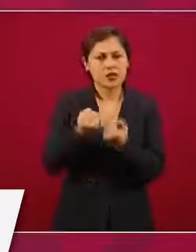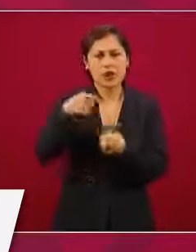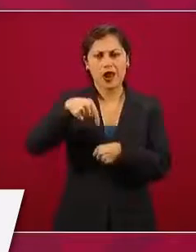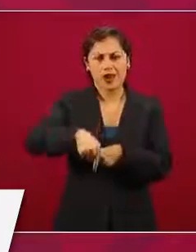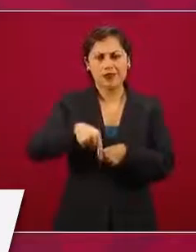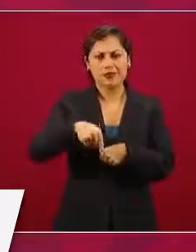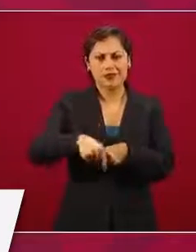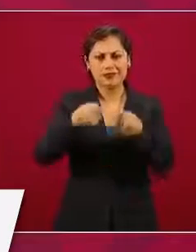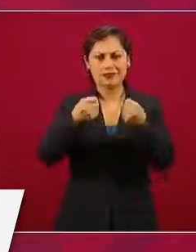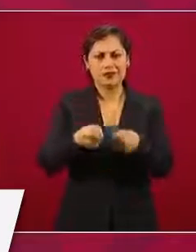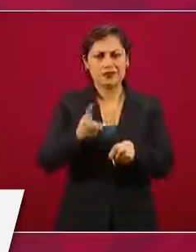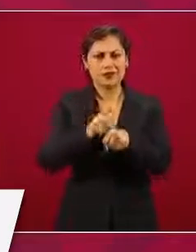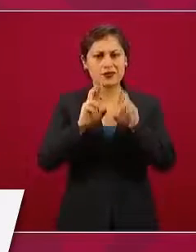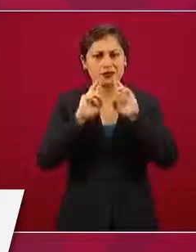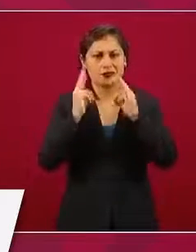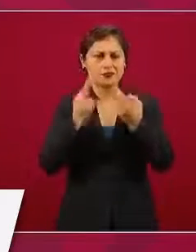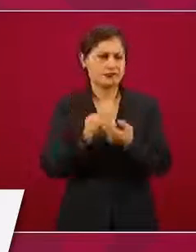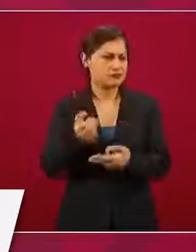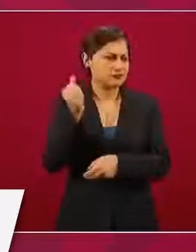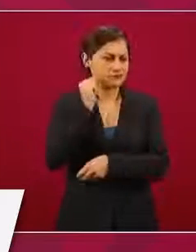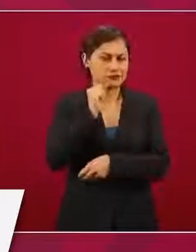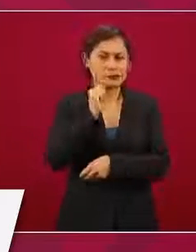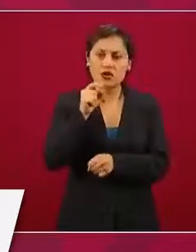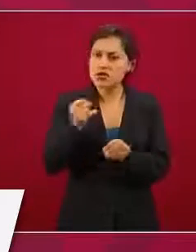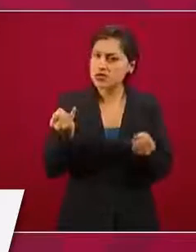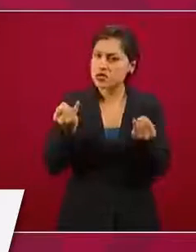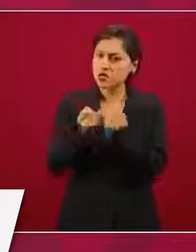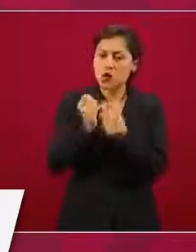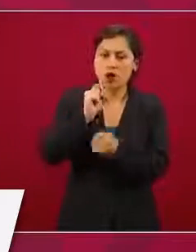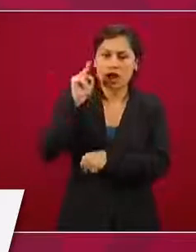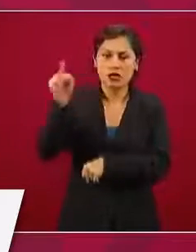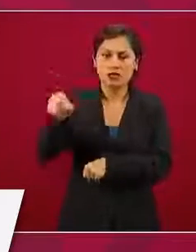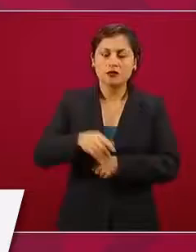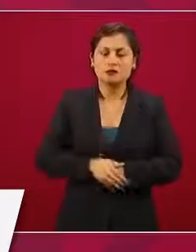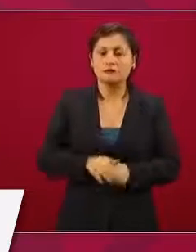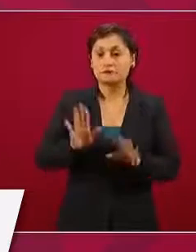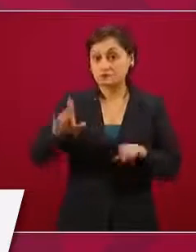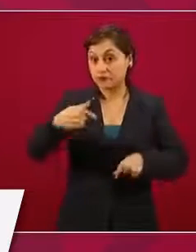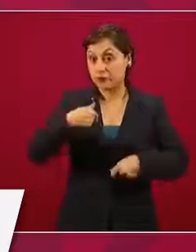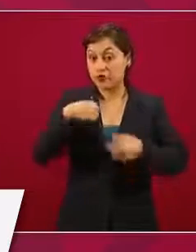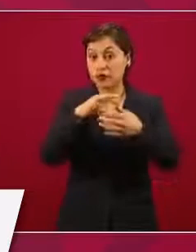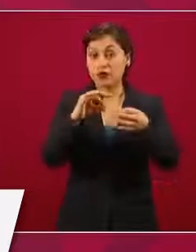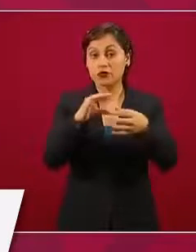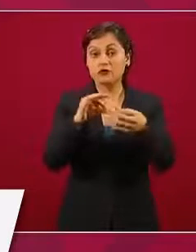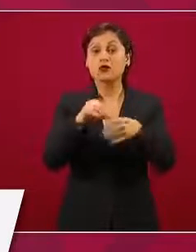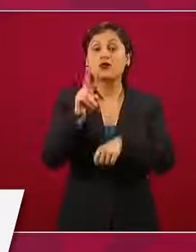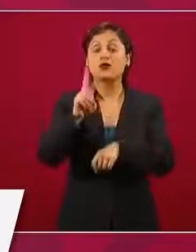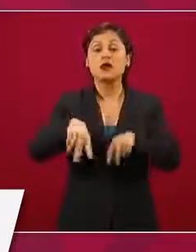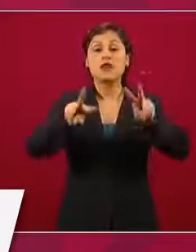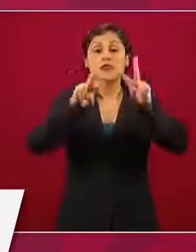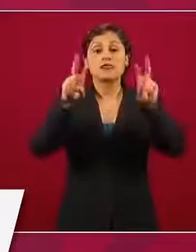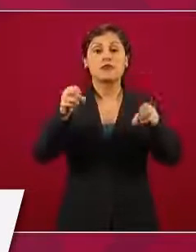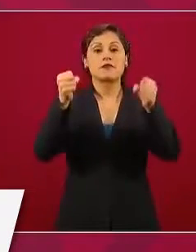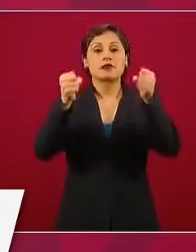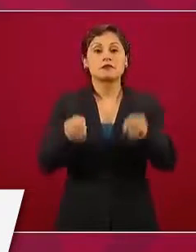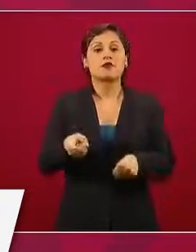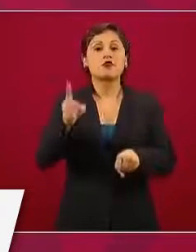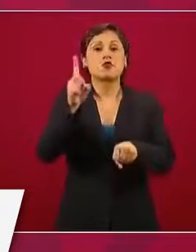comentar?, que ha habido una disminución en la incidencia delictiva